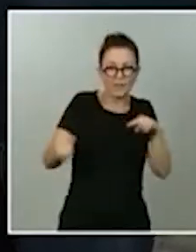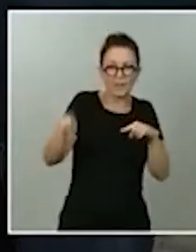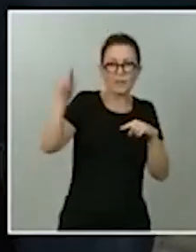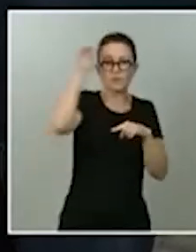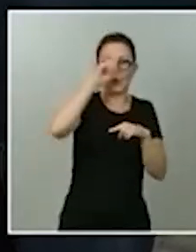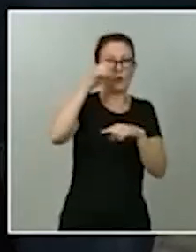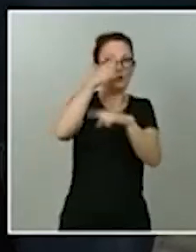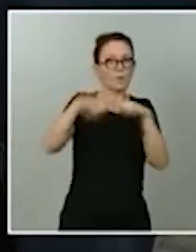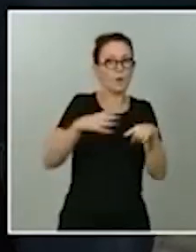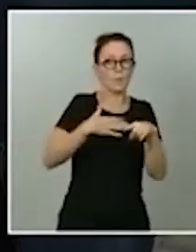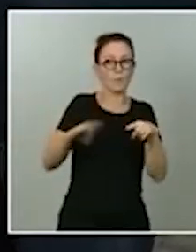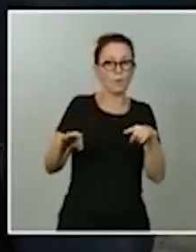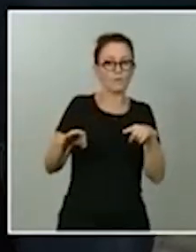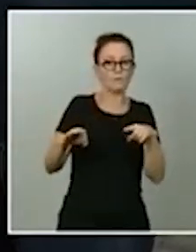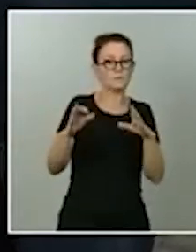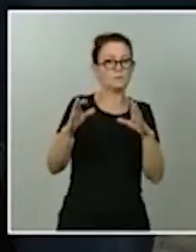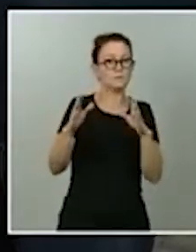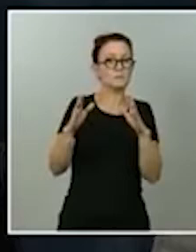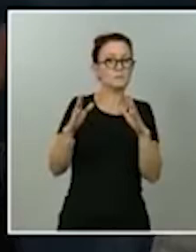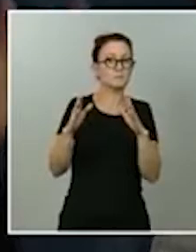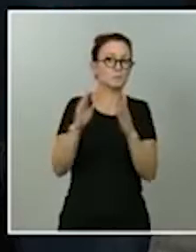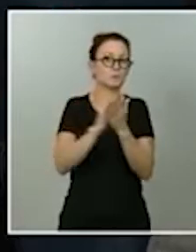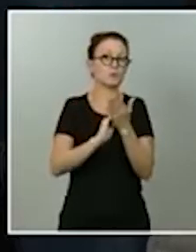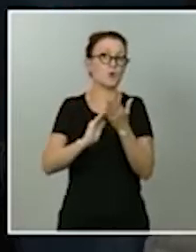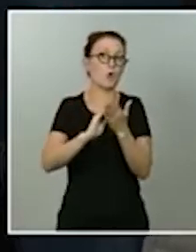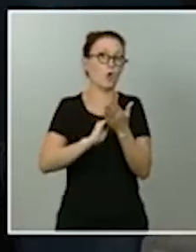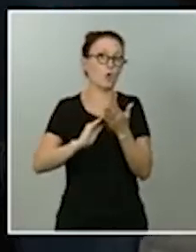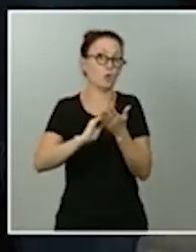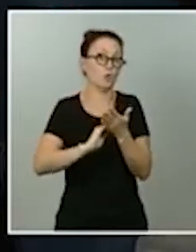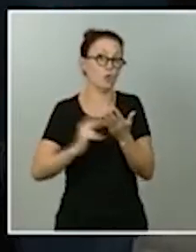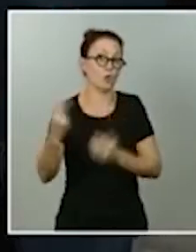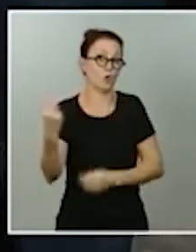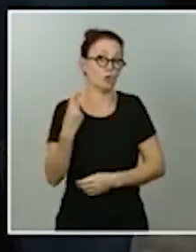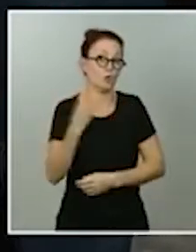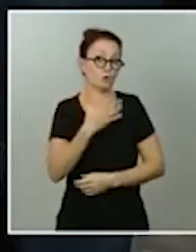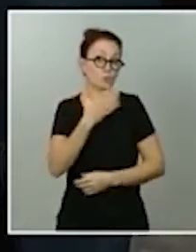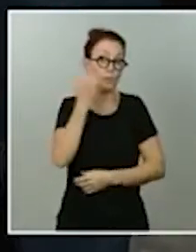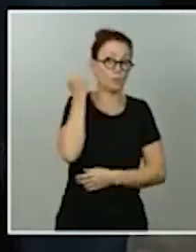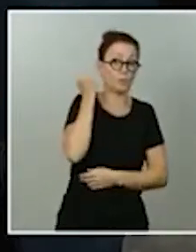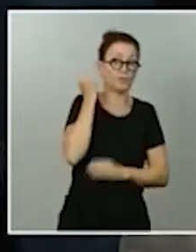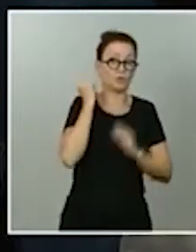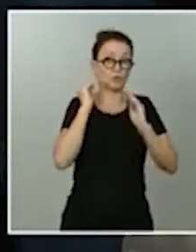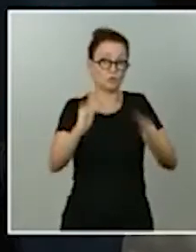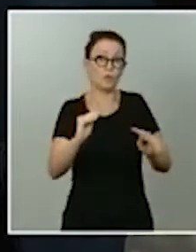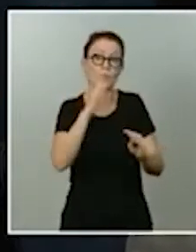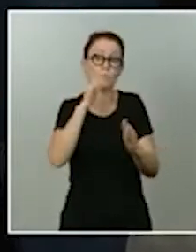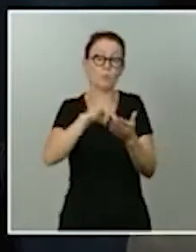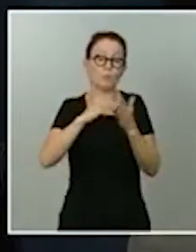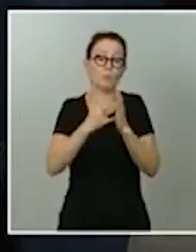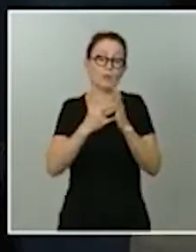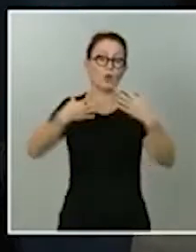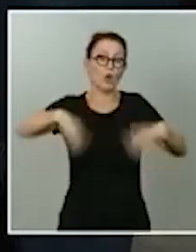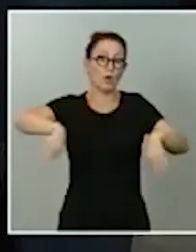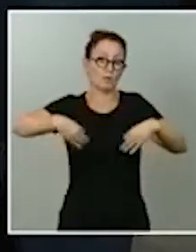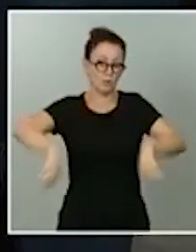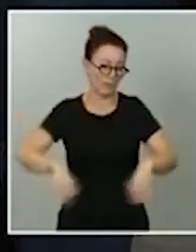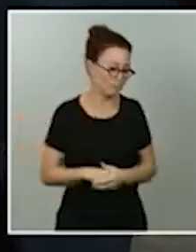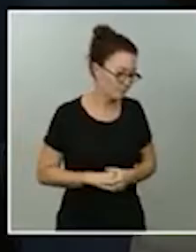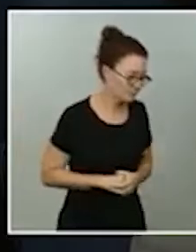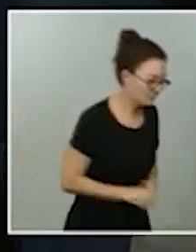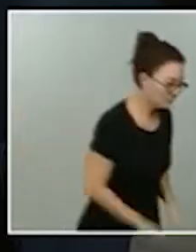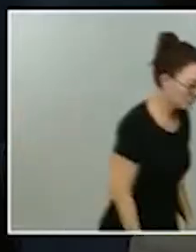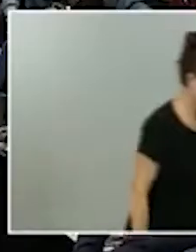entre usted y el vicepresidente Pablo Iglesias, que suele ser un método habitual. Yo lo que le puedo decir es que